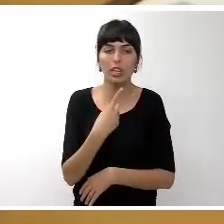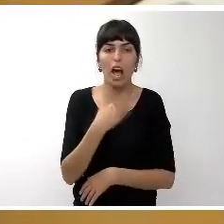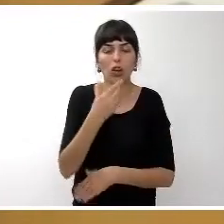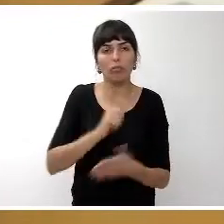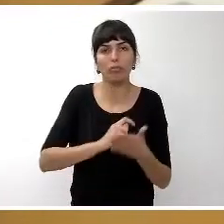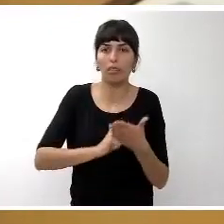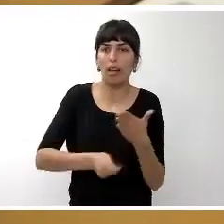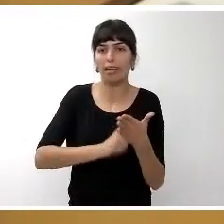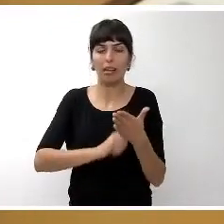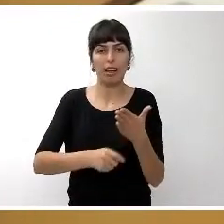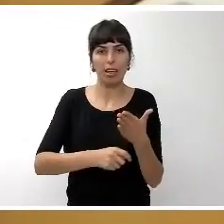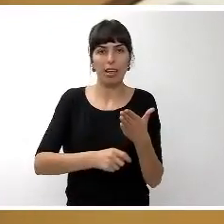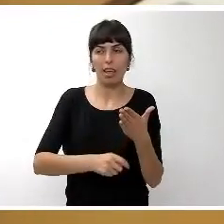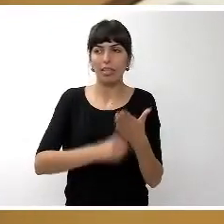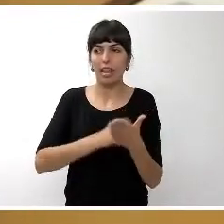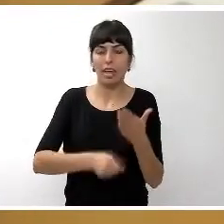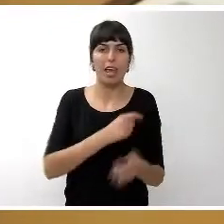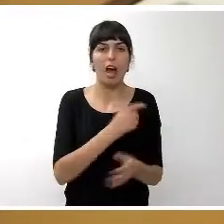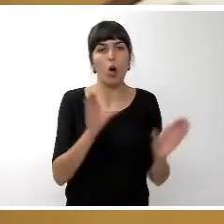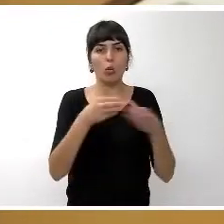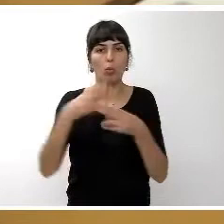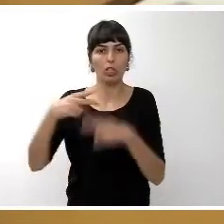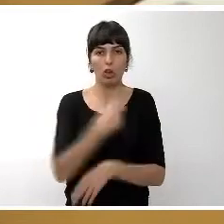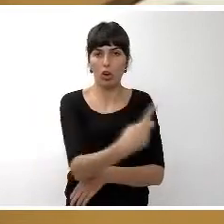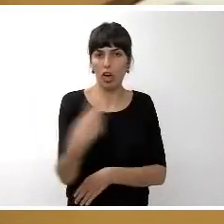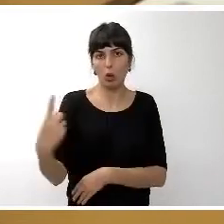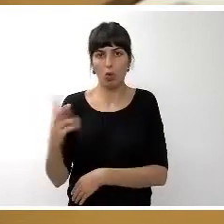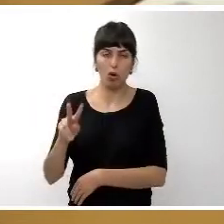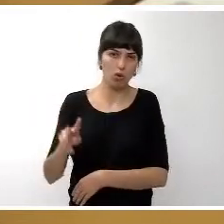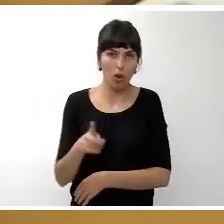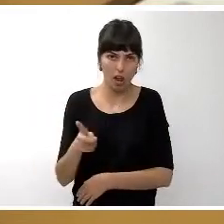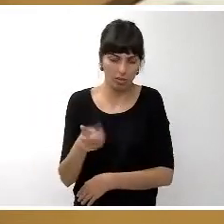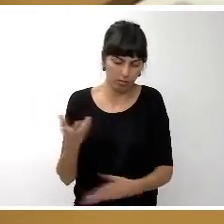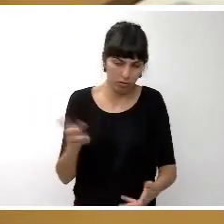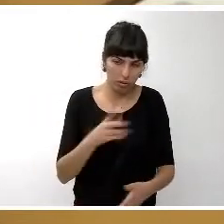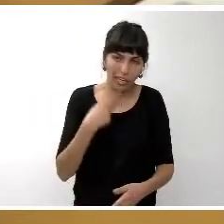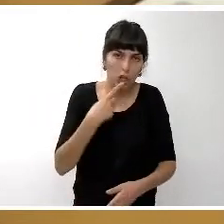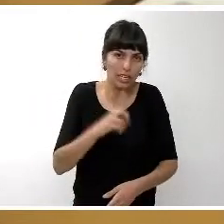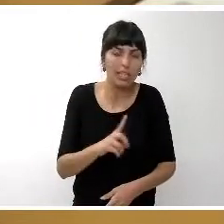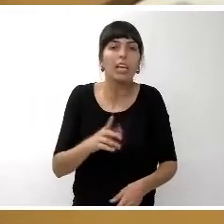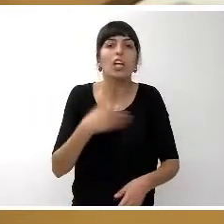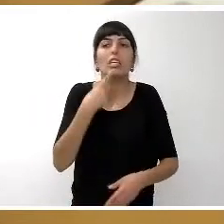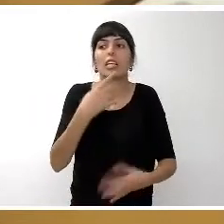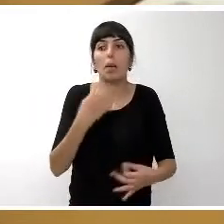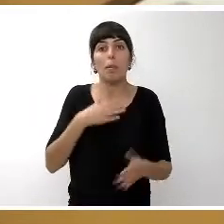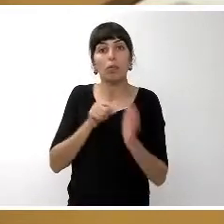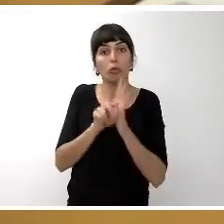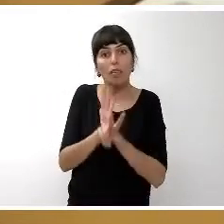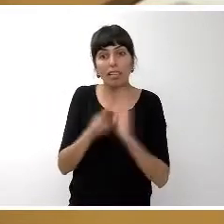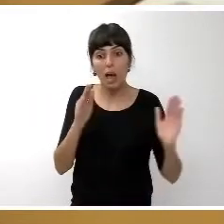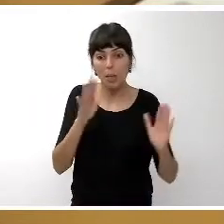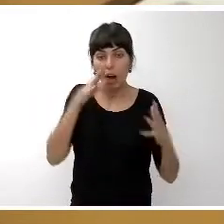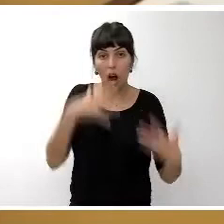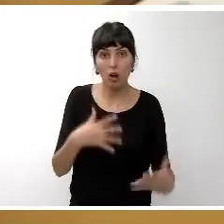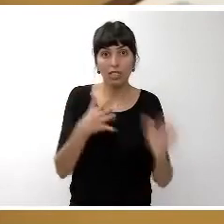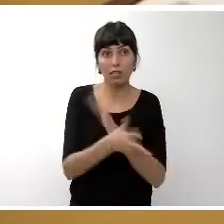estrategia de cada una de las formaciones políticas sino que desde mi punto de vista en el momento en el que nos encontramos y estando por